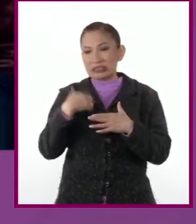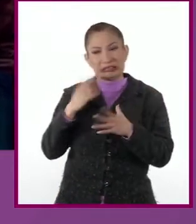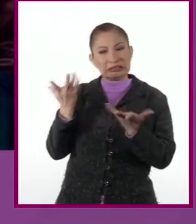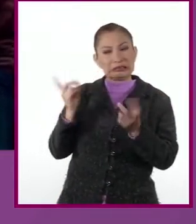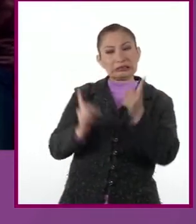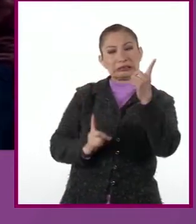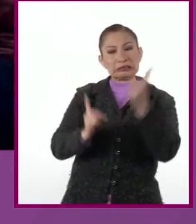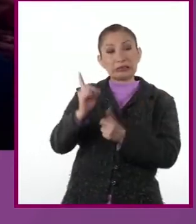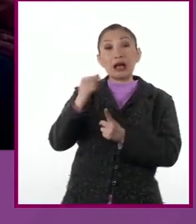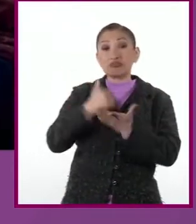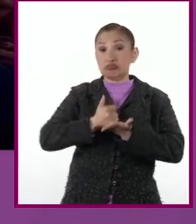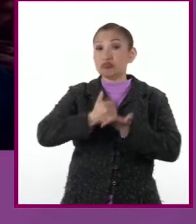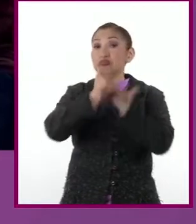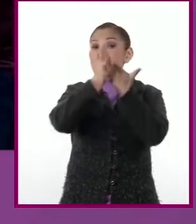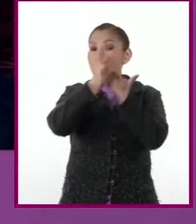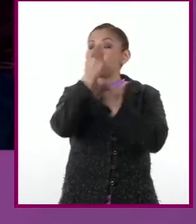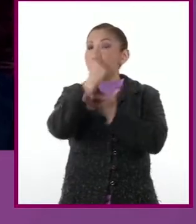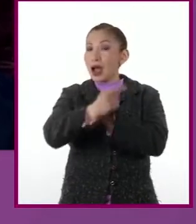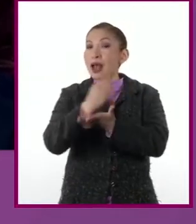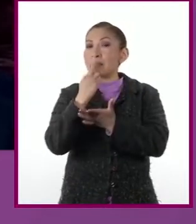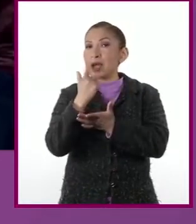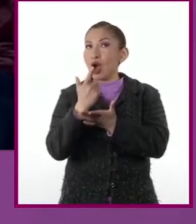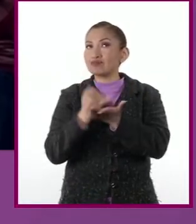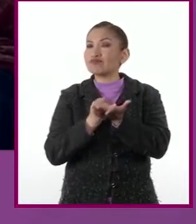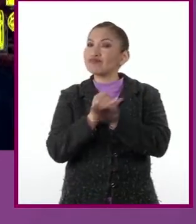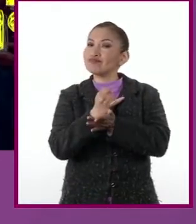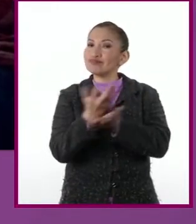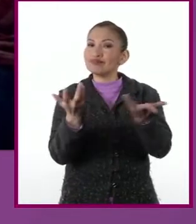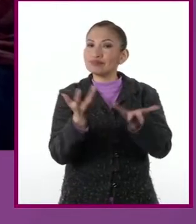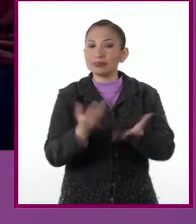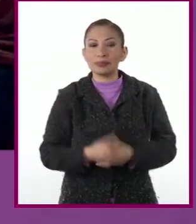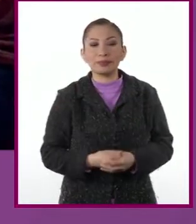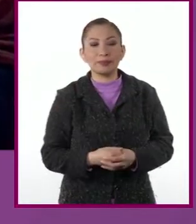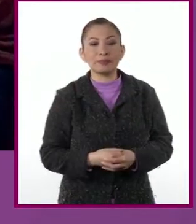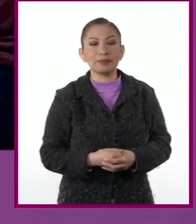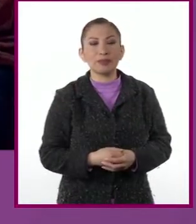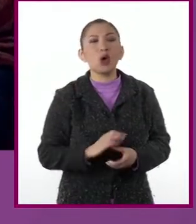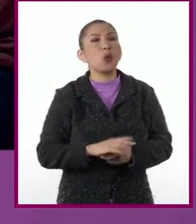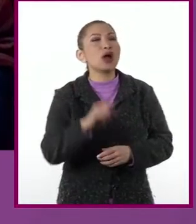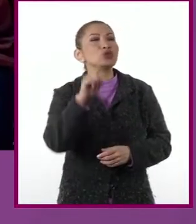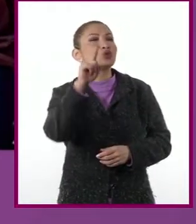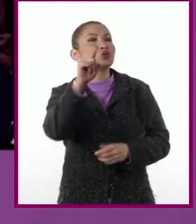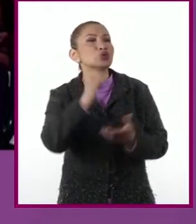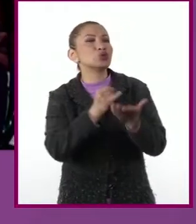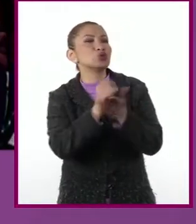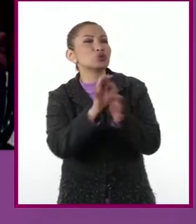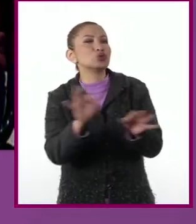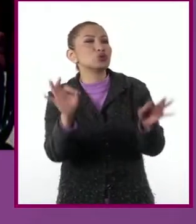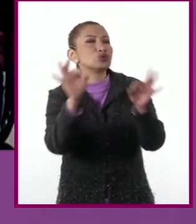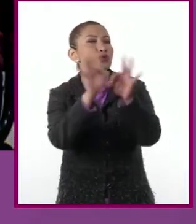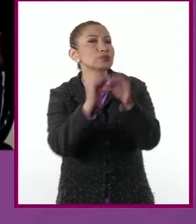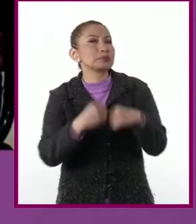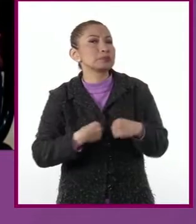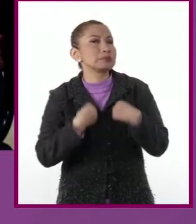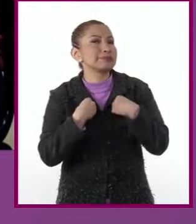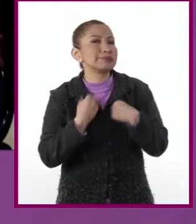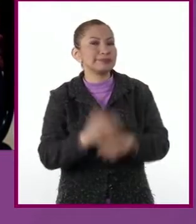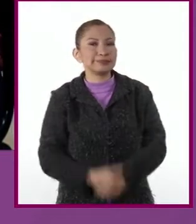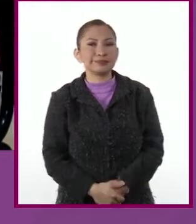son, es una herramienta que nos ayuda a tomar decisiones. ¿Cuáles son las decisiones importantes en tu vida?